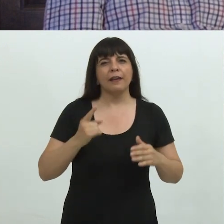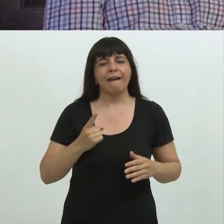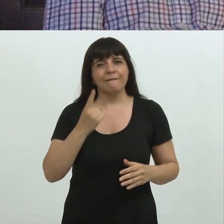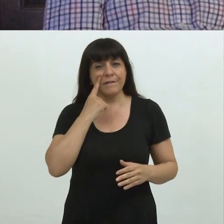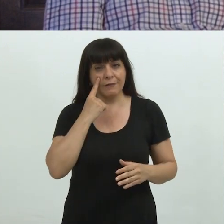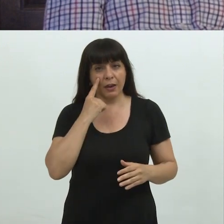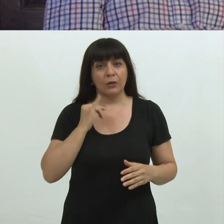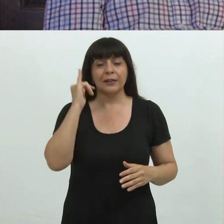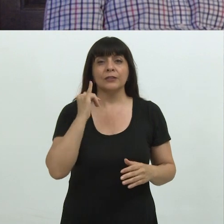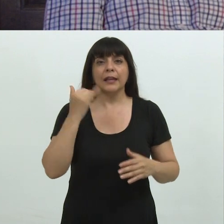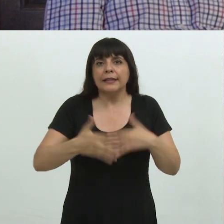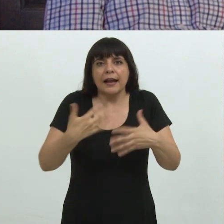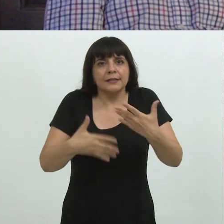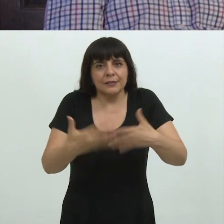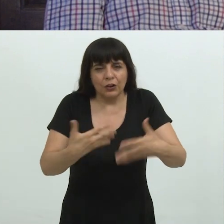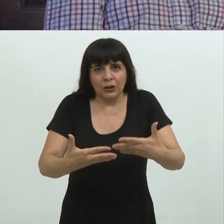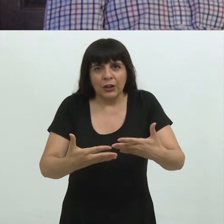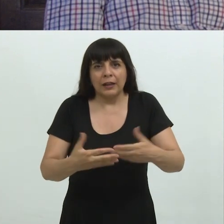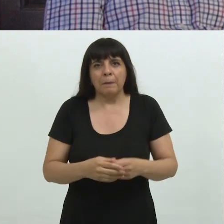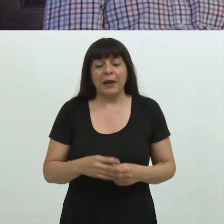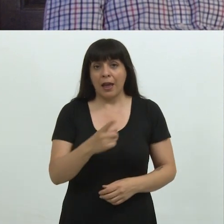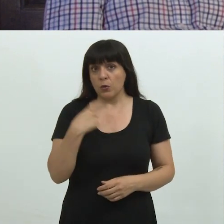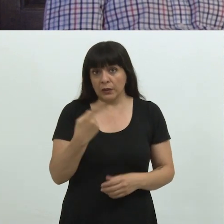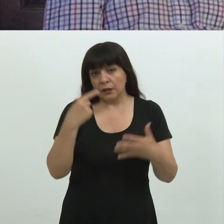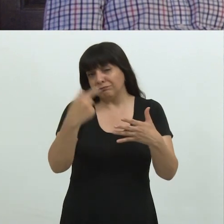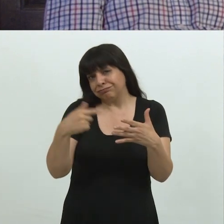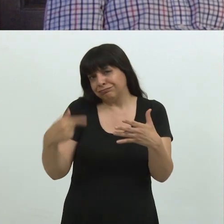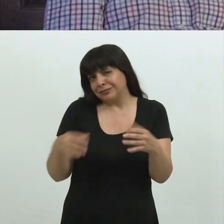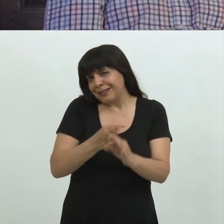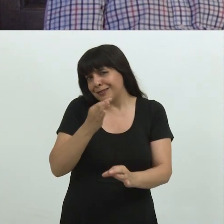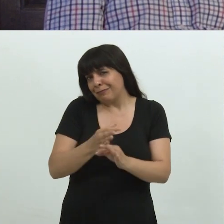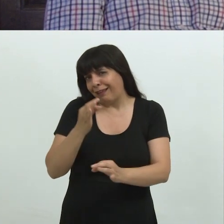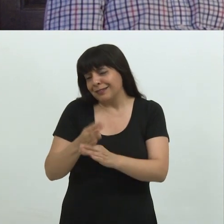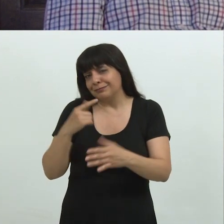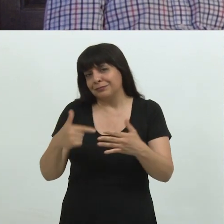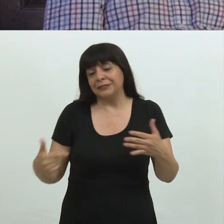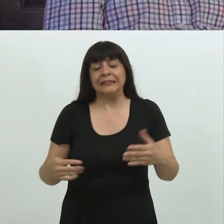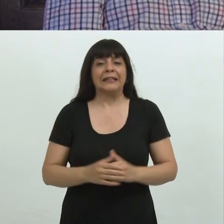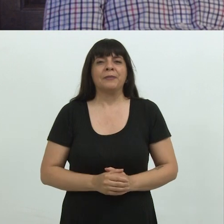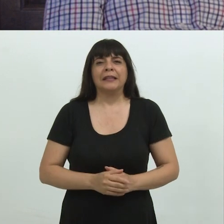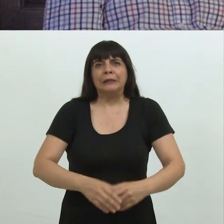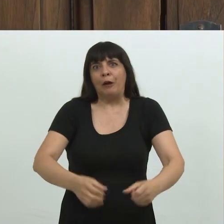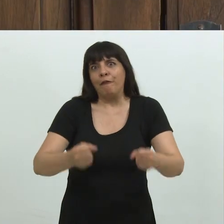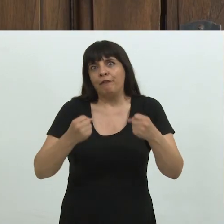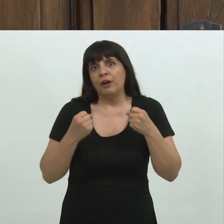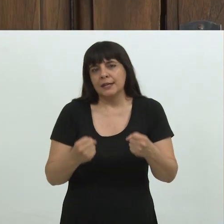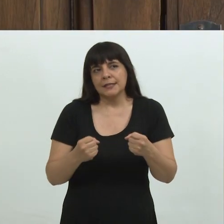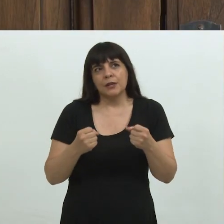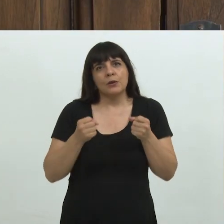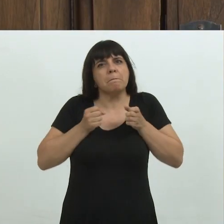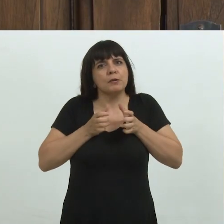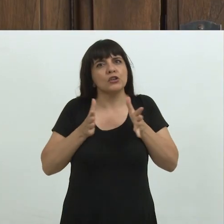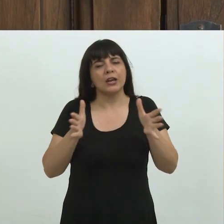actuante, tanto de nuestras disciplinas, las humanidades, que tienen un vigor y una